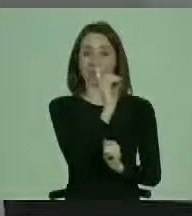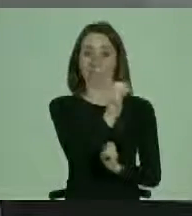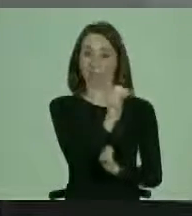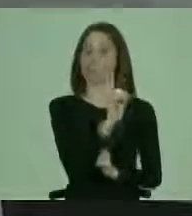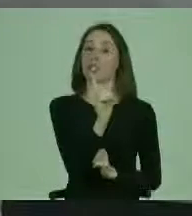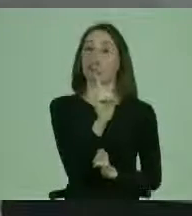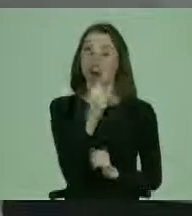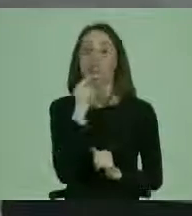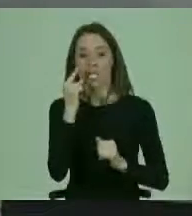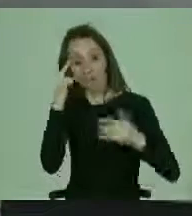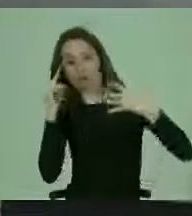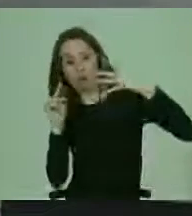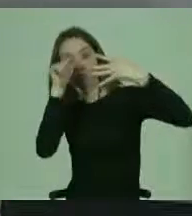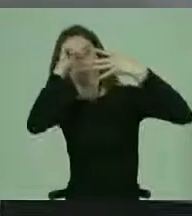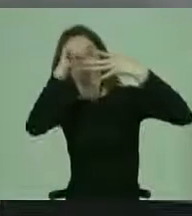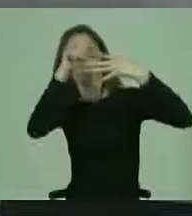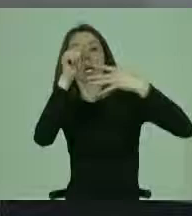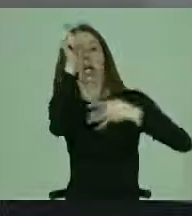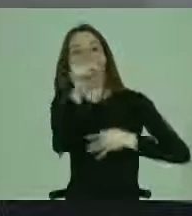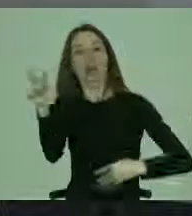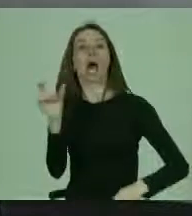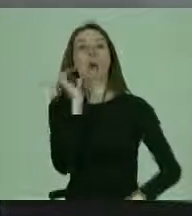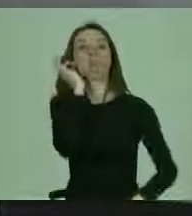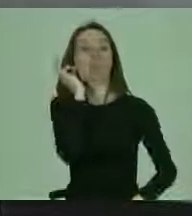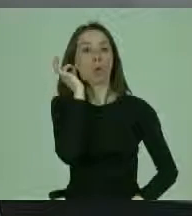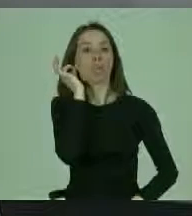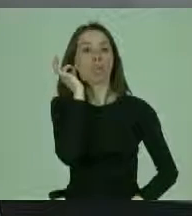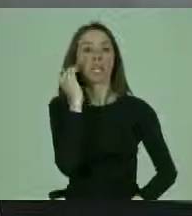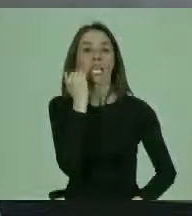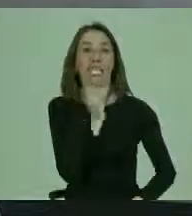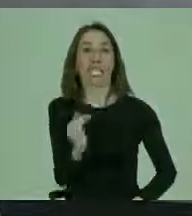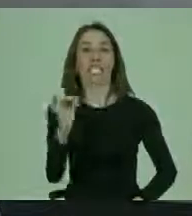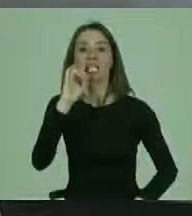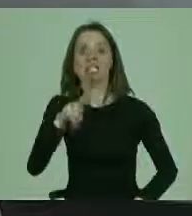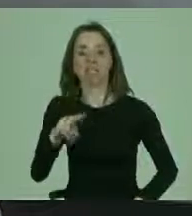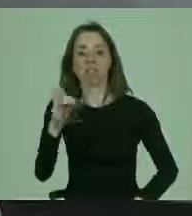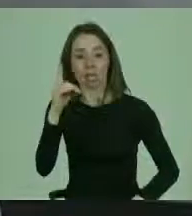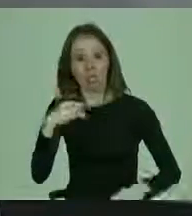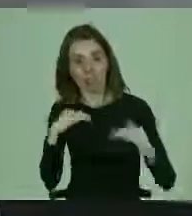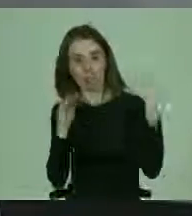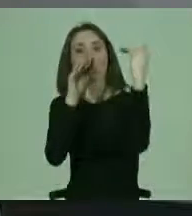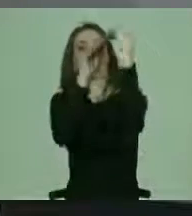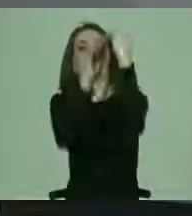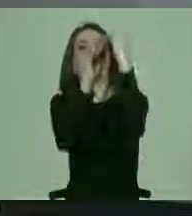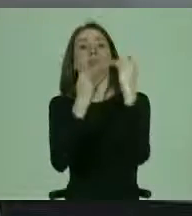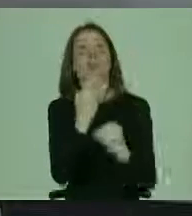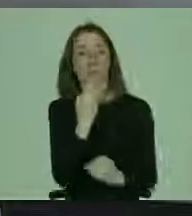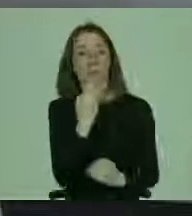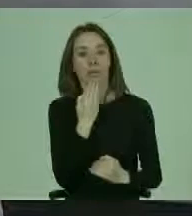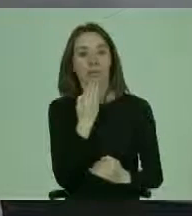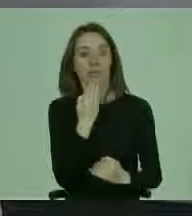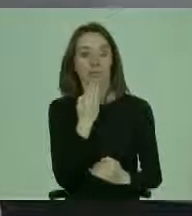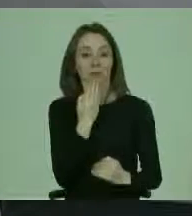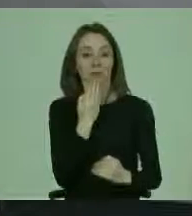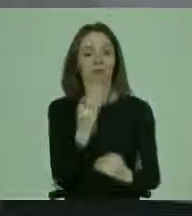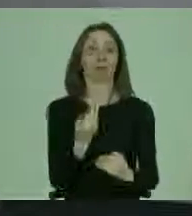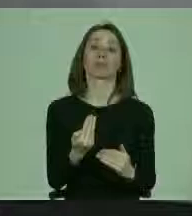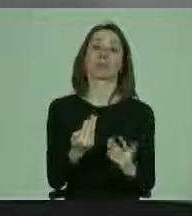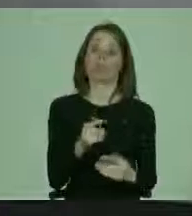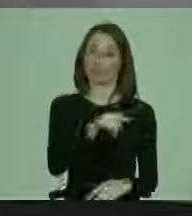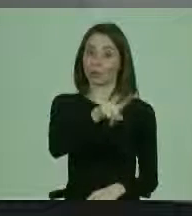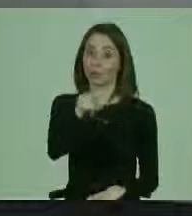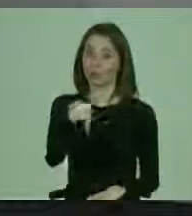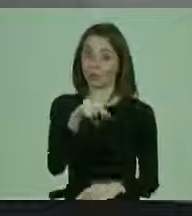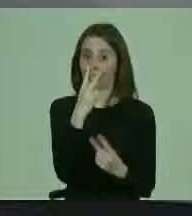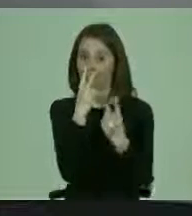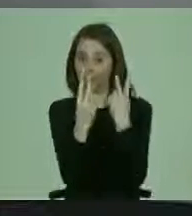sino el referencial de las mujeres y niñas sin discapacidad, también ahí. Entonces, como ustedes